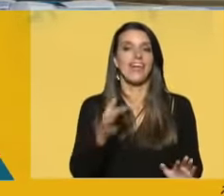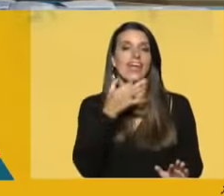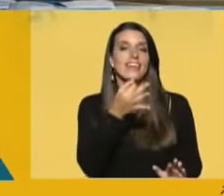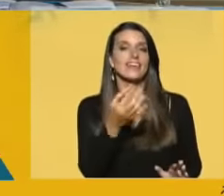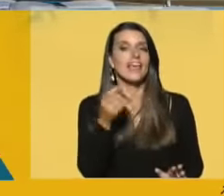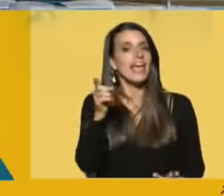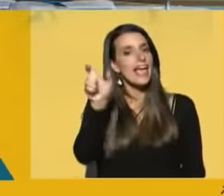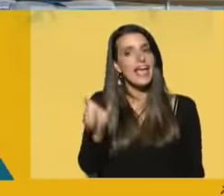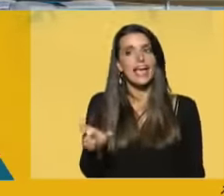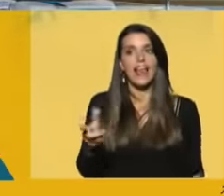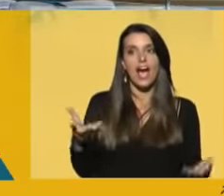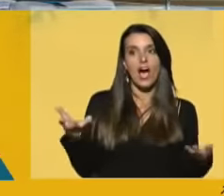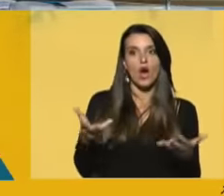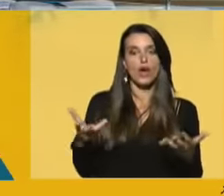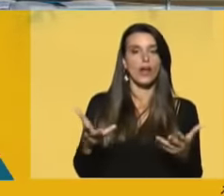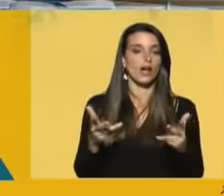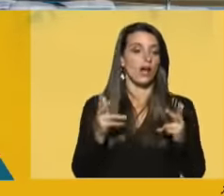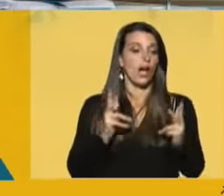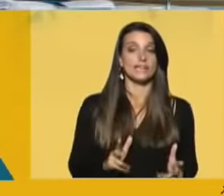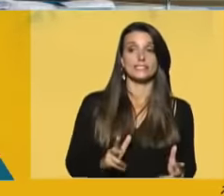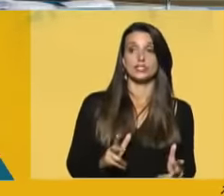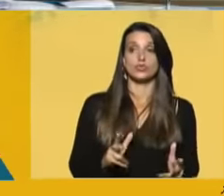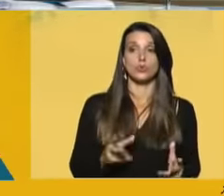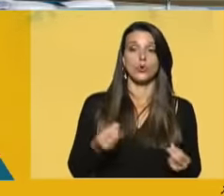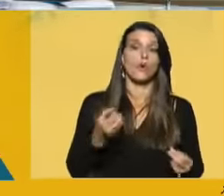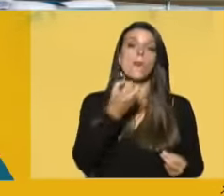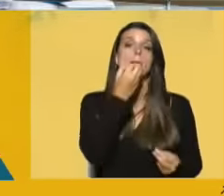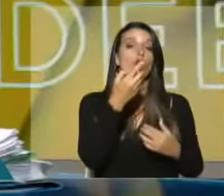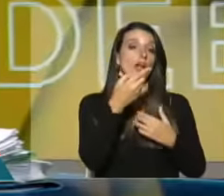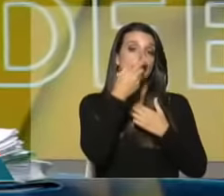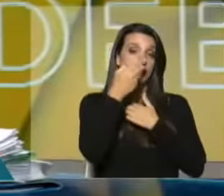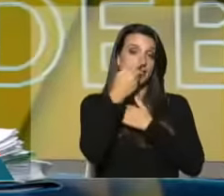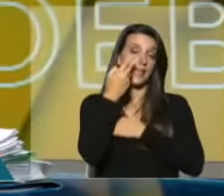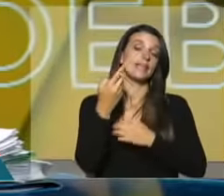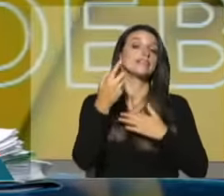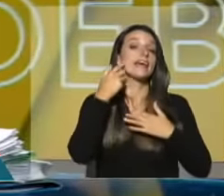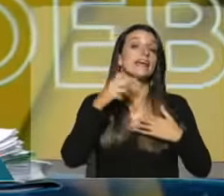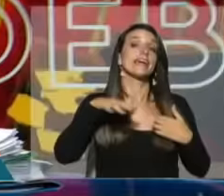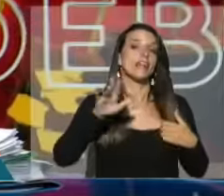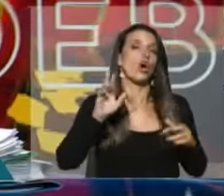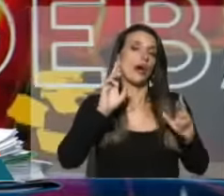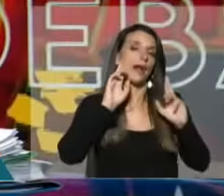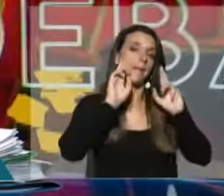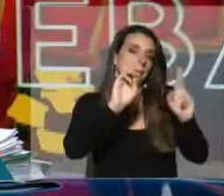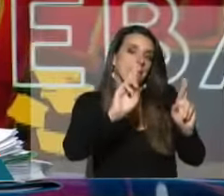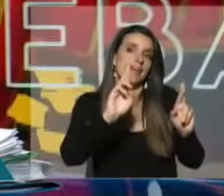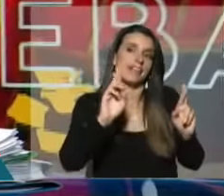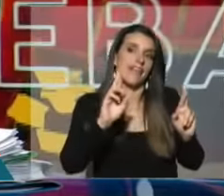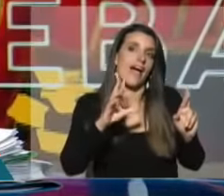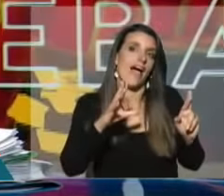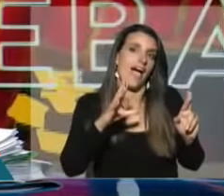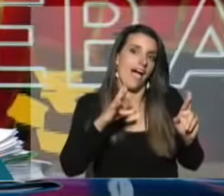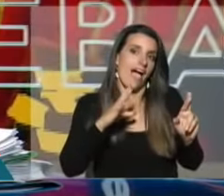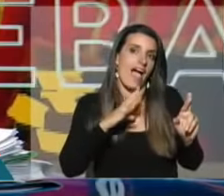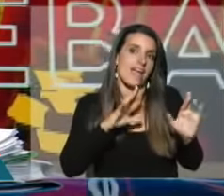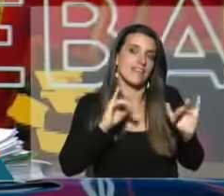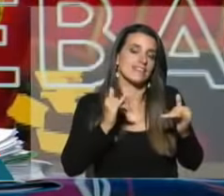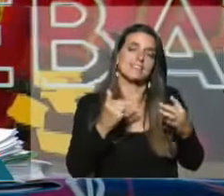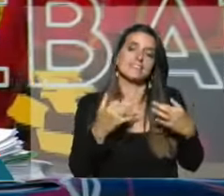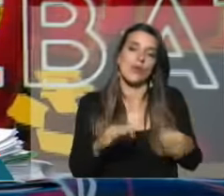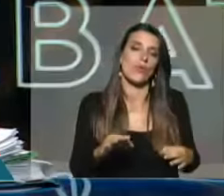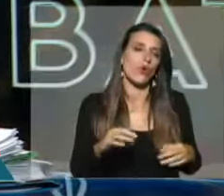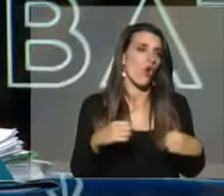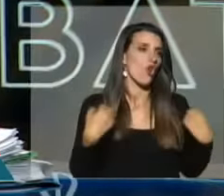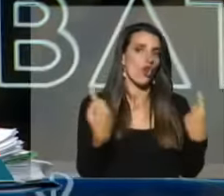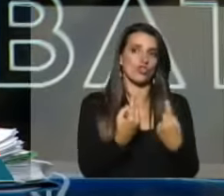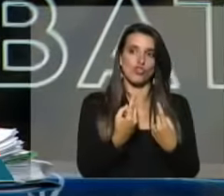que él esté en una actitud de beneficiar ciertos intereses, supongo que respetará que hay una posición o una convicción de parte